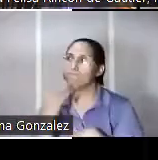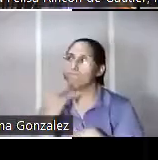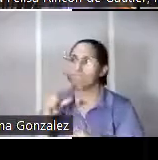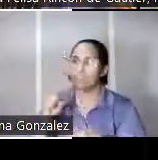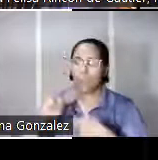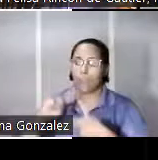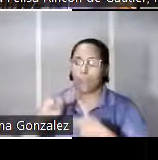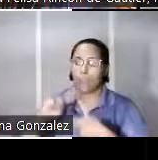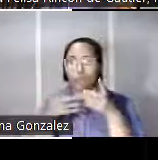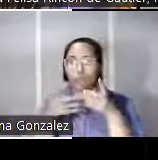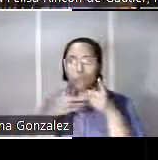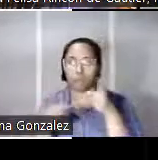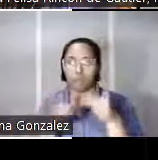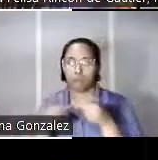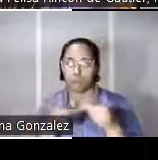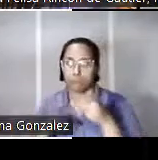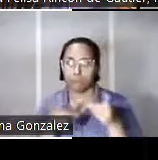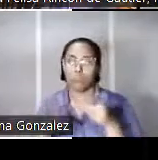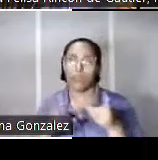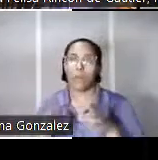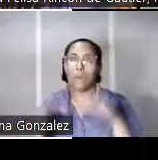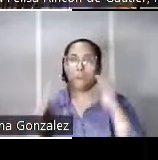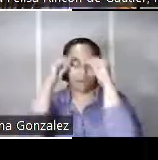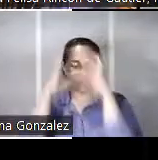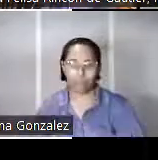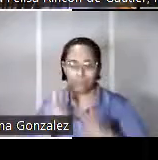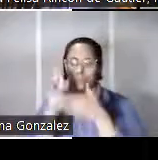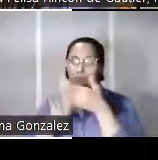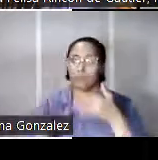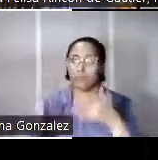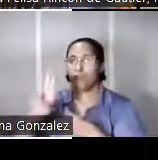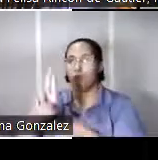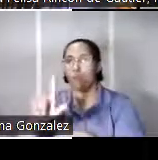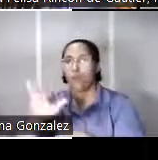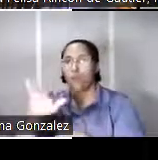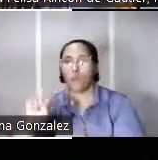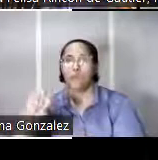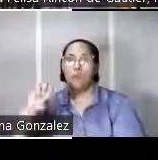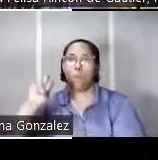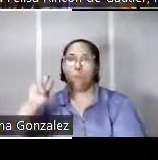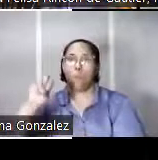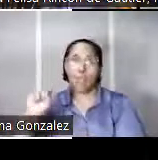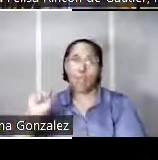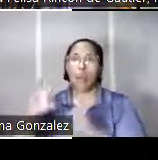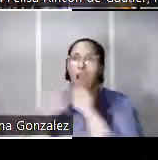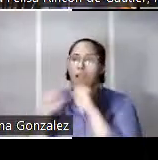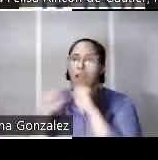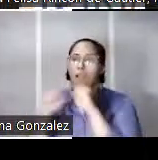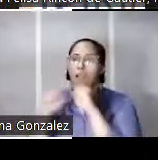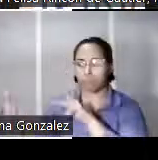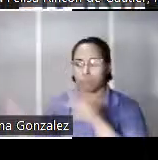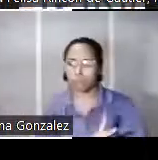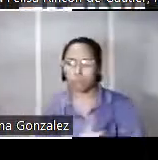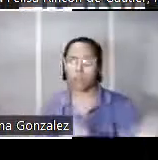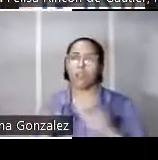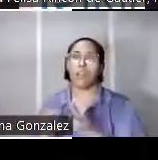director cineasta y profesor universitario Luis Molina organizó una exposición sobre la historia de la